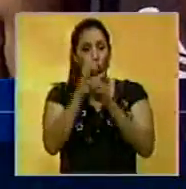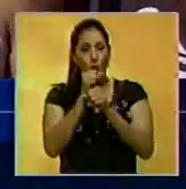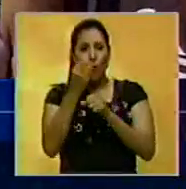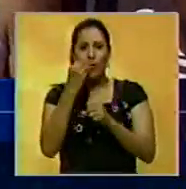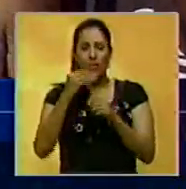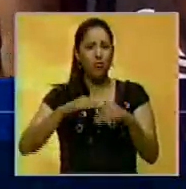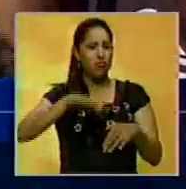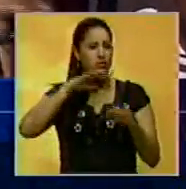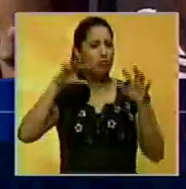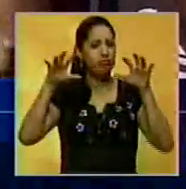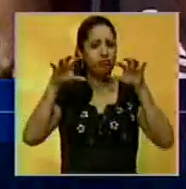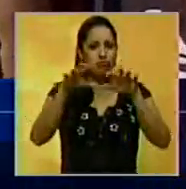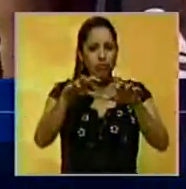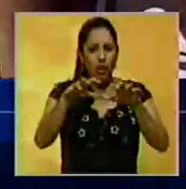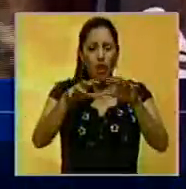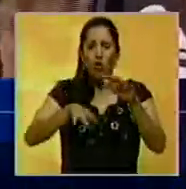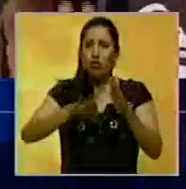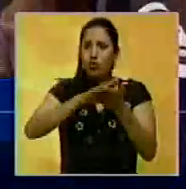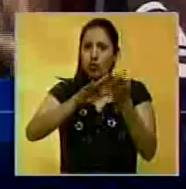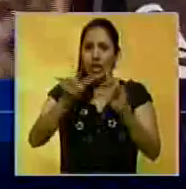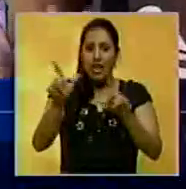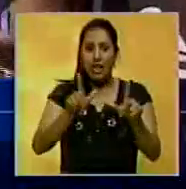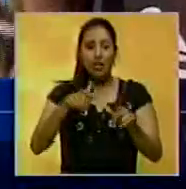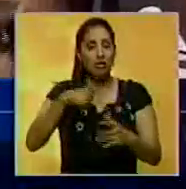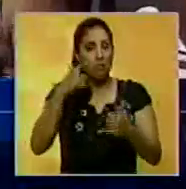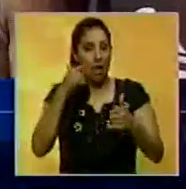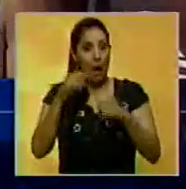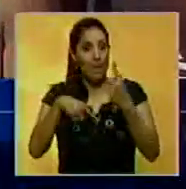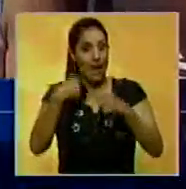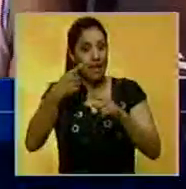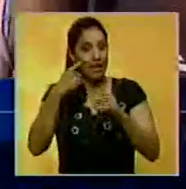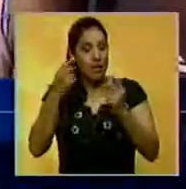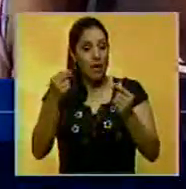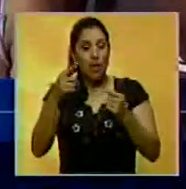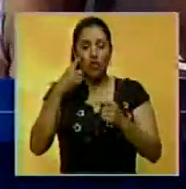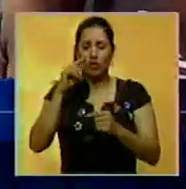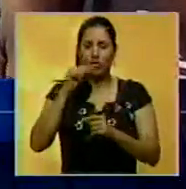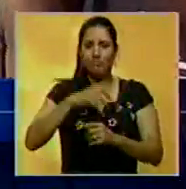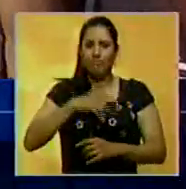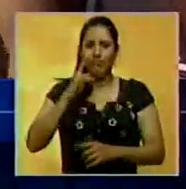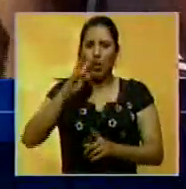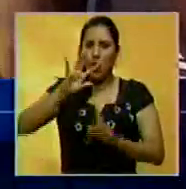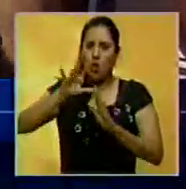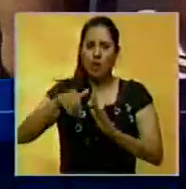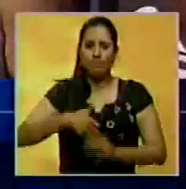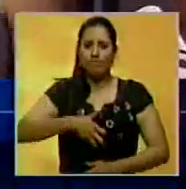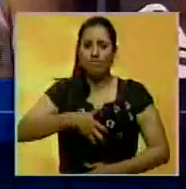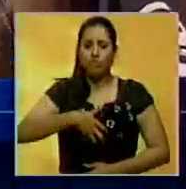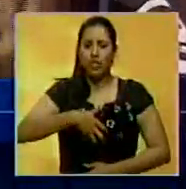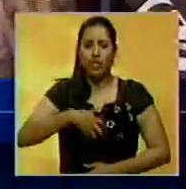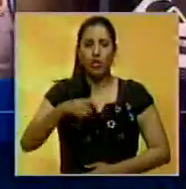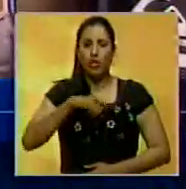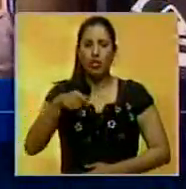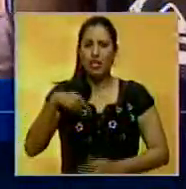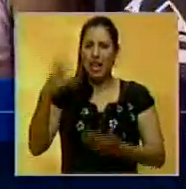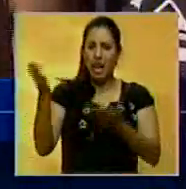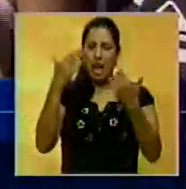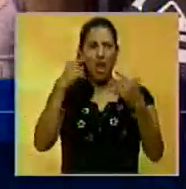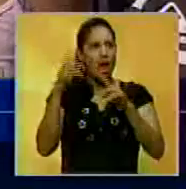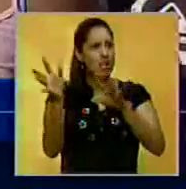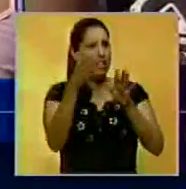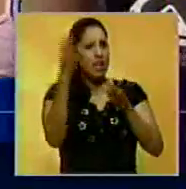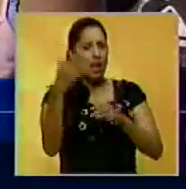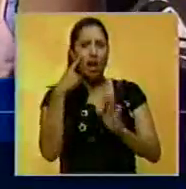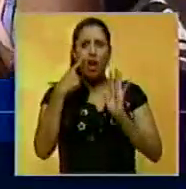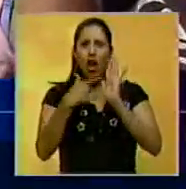rebasó el problema, ¿me entiendes? Ya lo veíamos viendo, pero uno llega a un punto, ¿verdad? Entonces nuestra cara tapaba, se sacaban las cosas, entonces